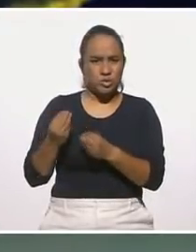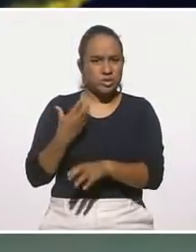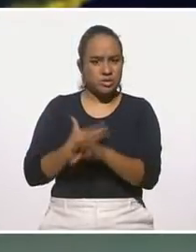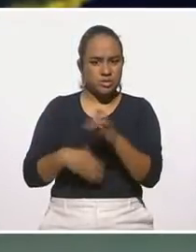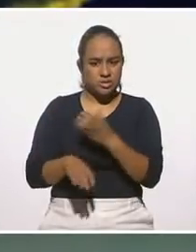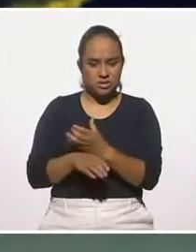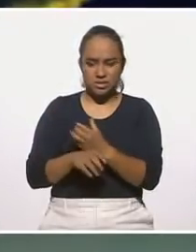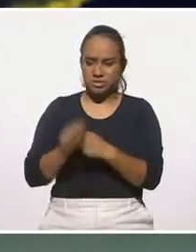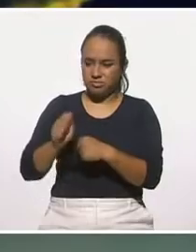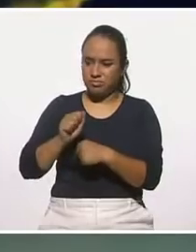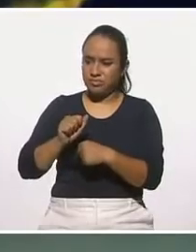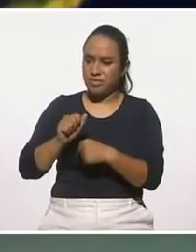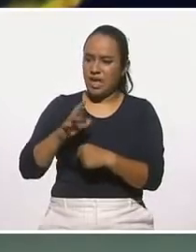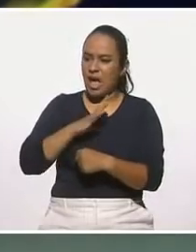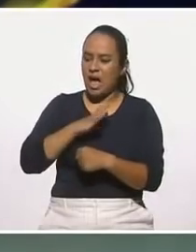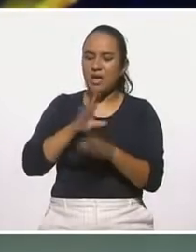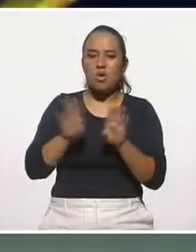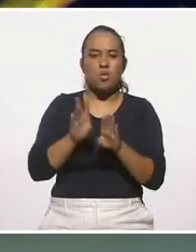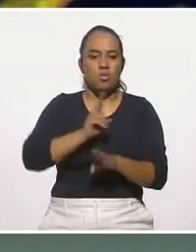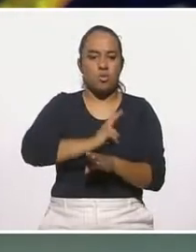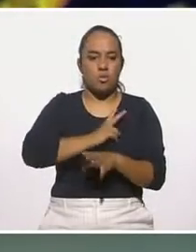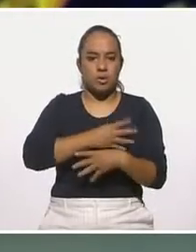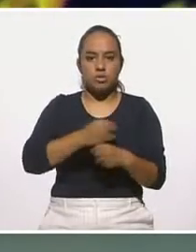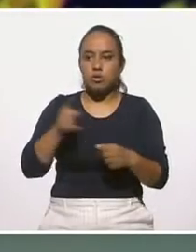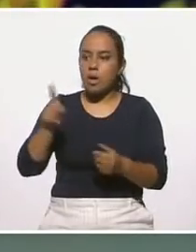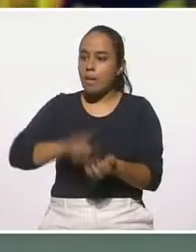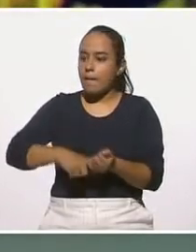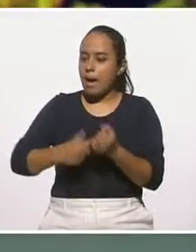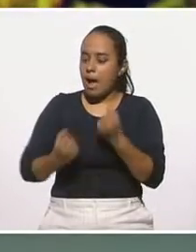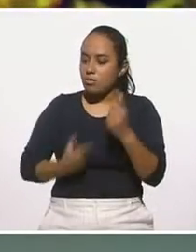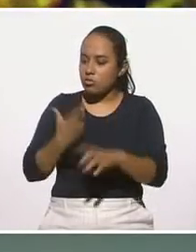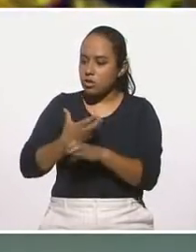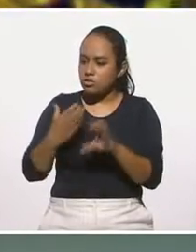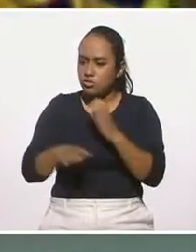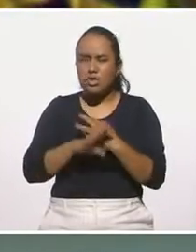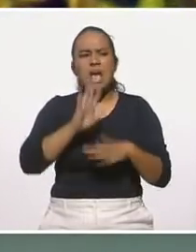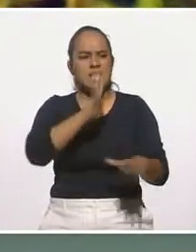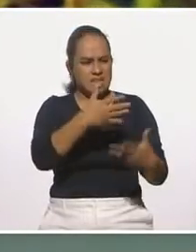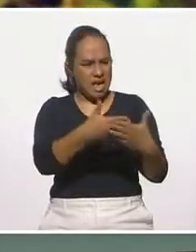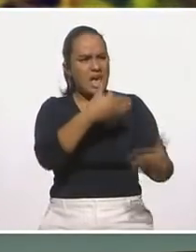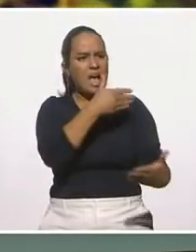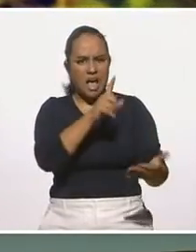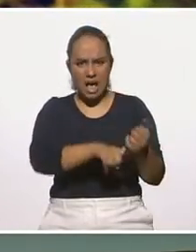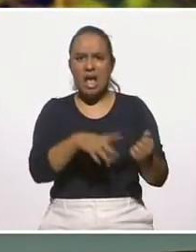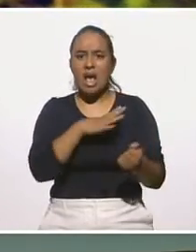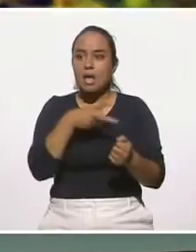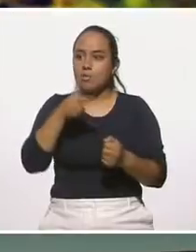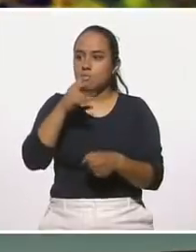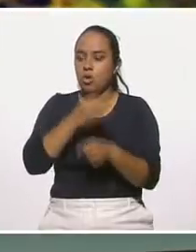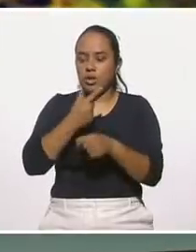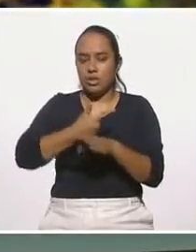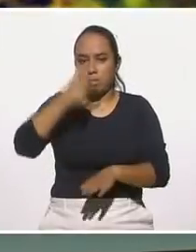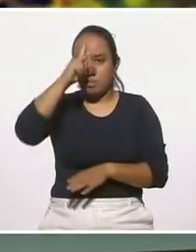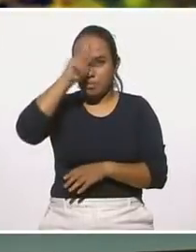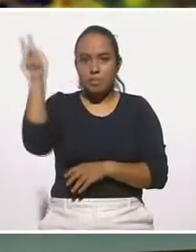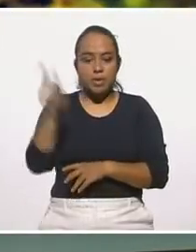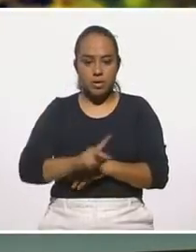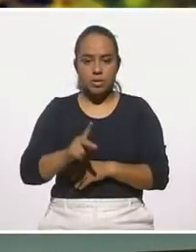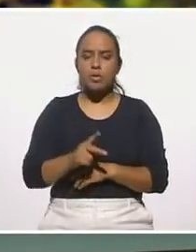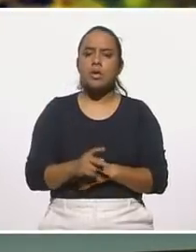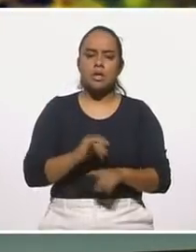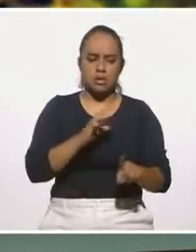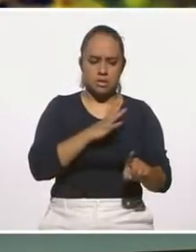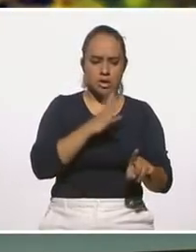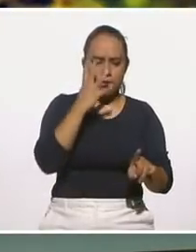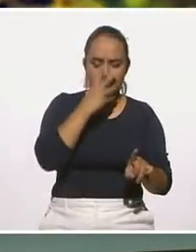muchas pandemias, agudizó, agravó algunos elementos, pero yo creo que esa es la parte bonita, pero también la parte